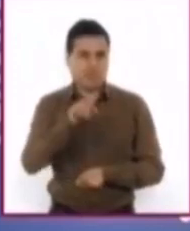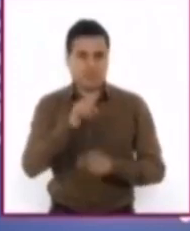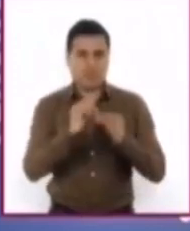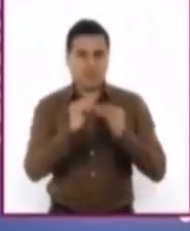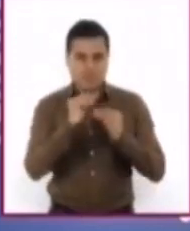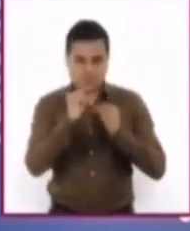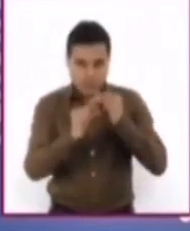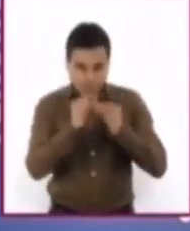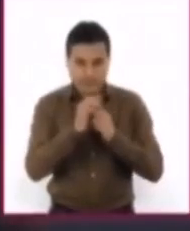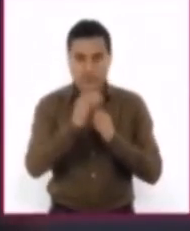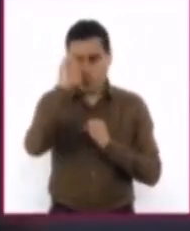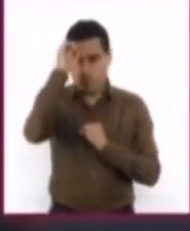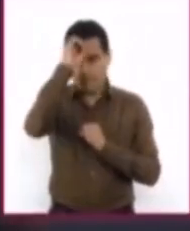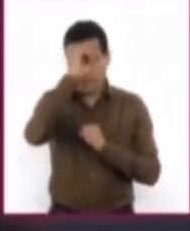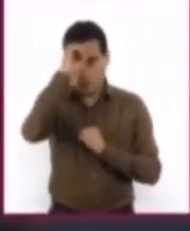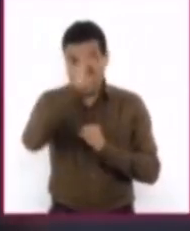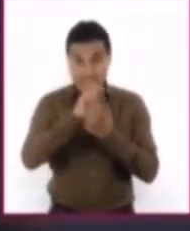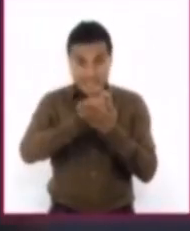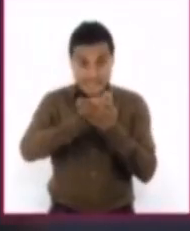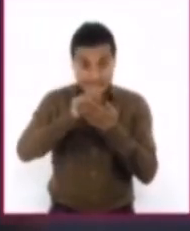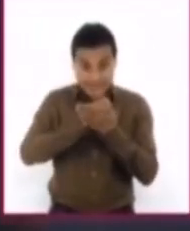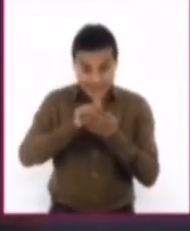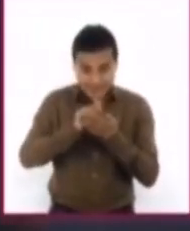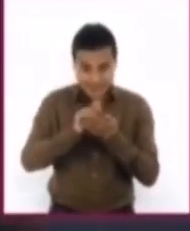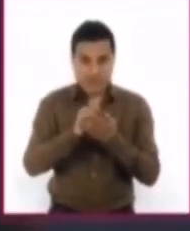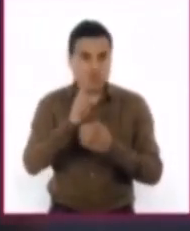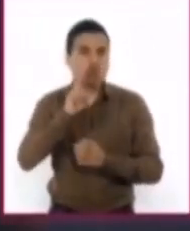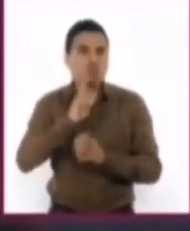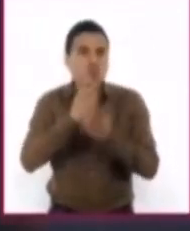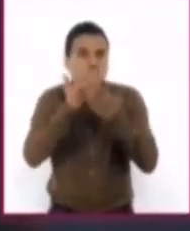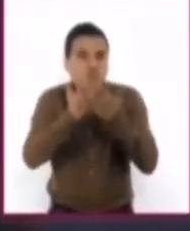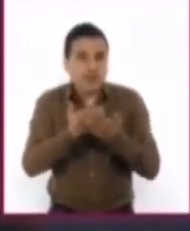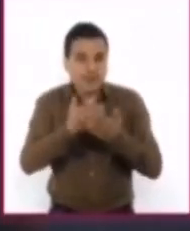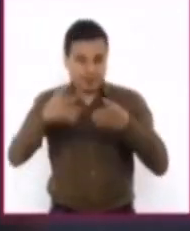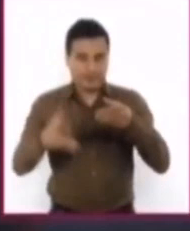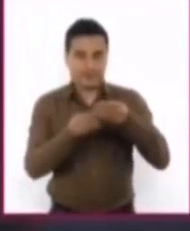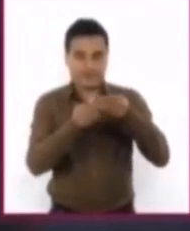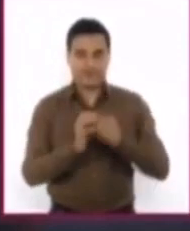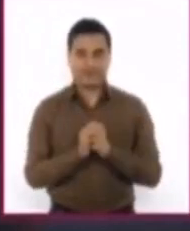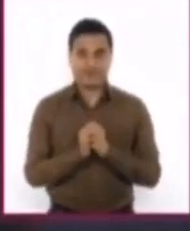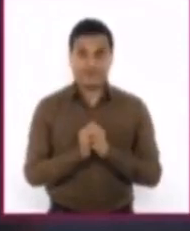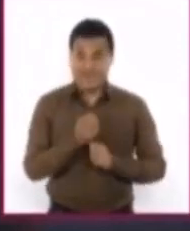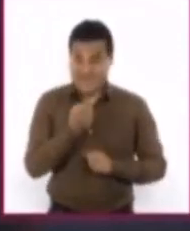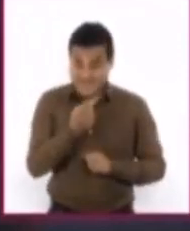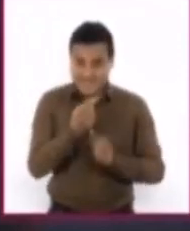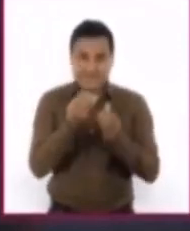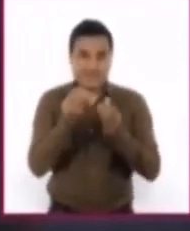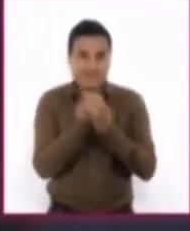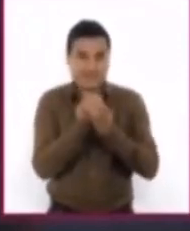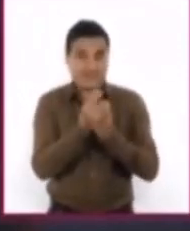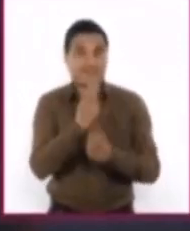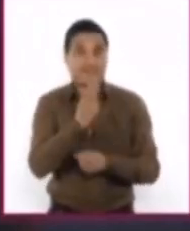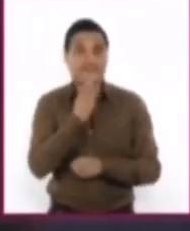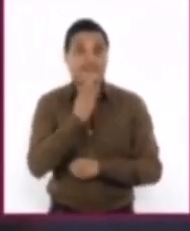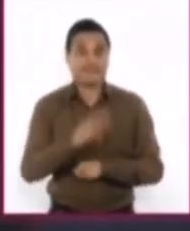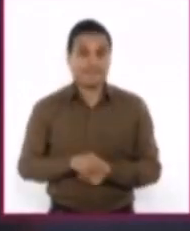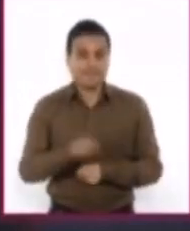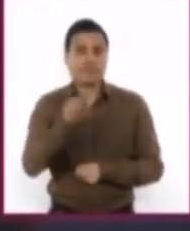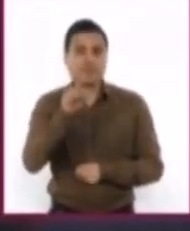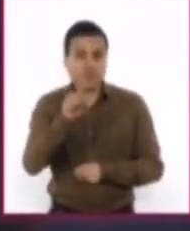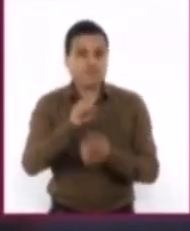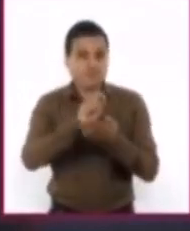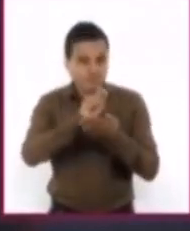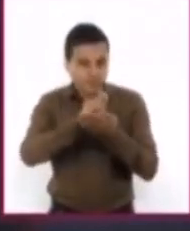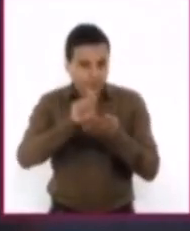argumentos en un ensayo. Estoy segura que esta sesión será muy interesante y de mucha utilidad. No olviden que tomar notas es una